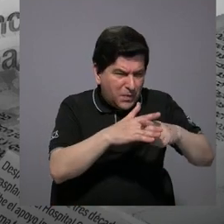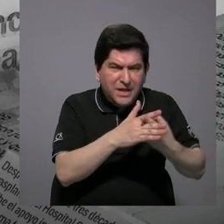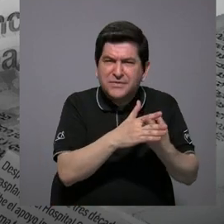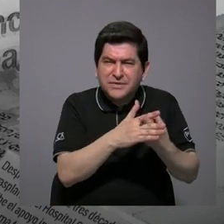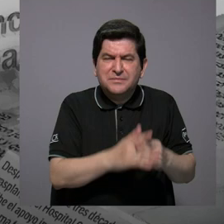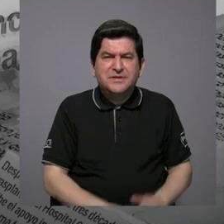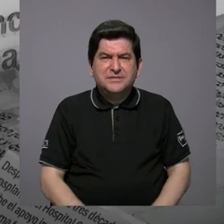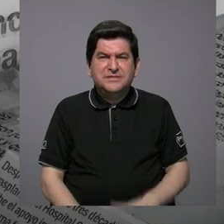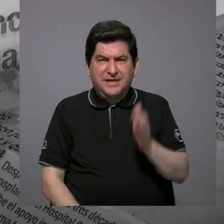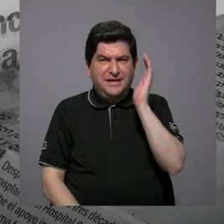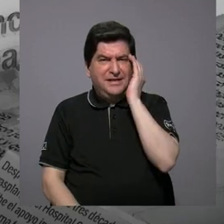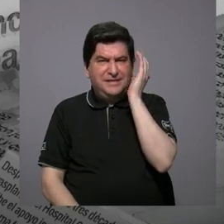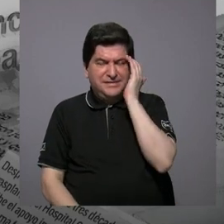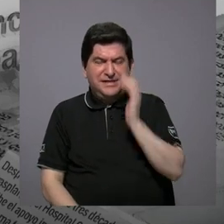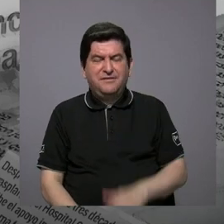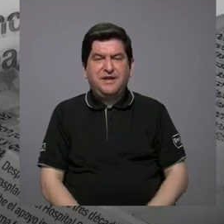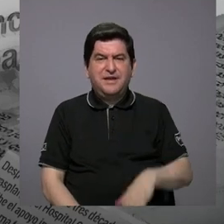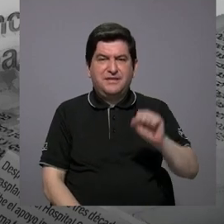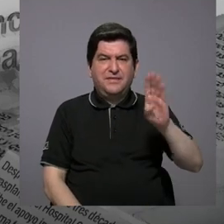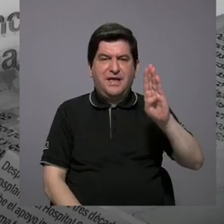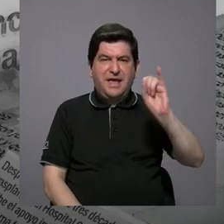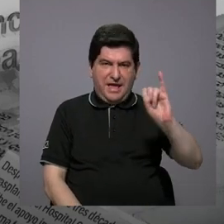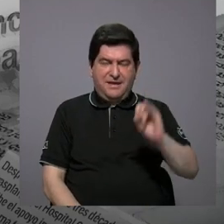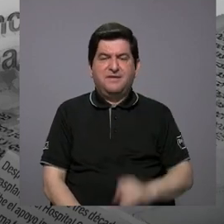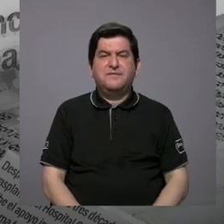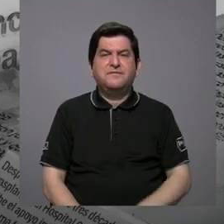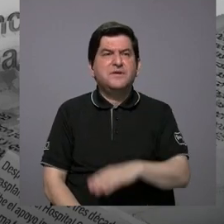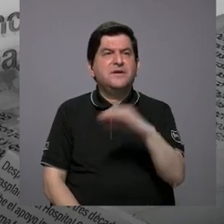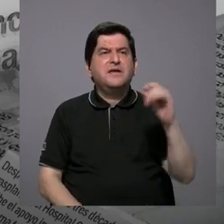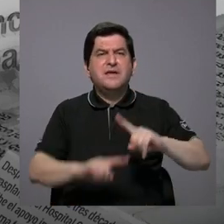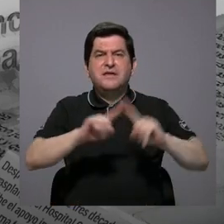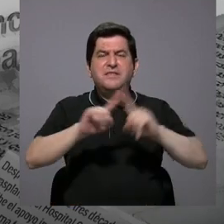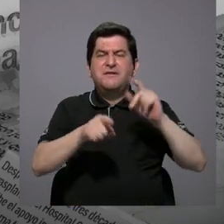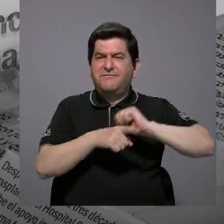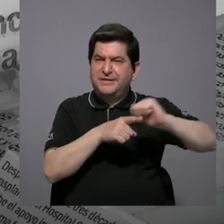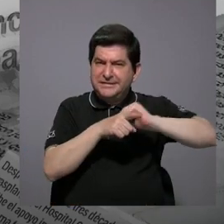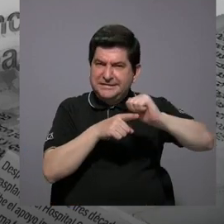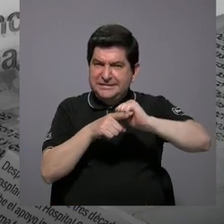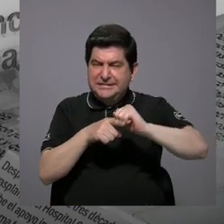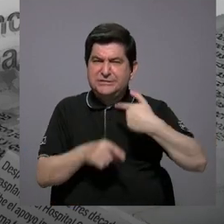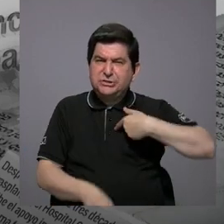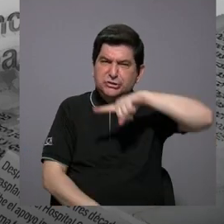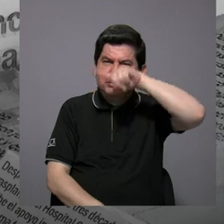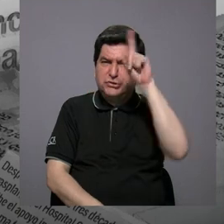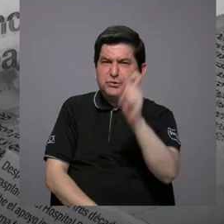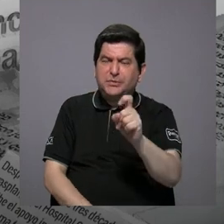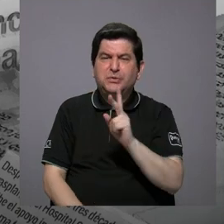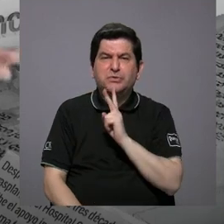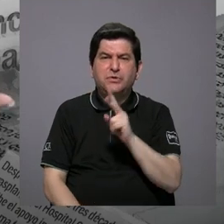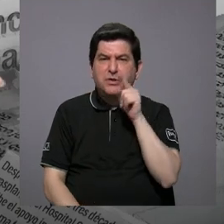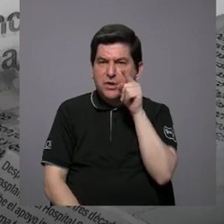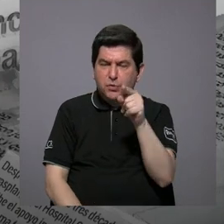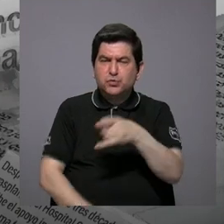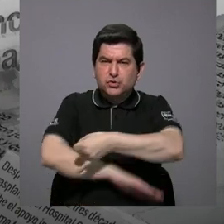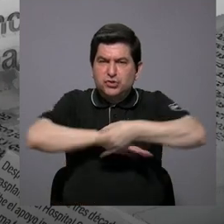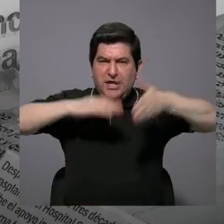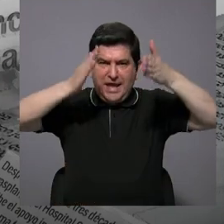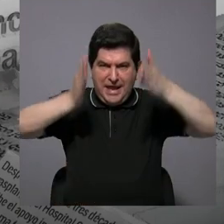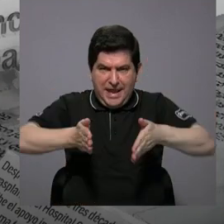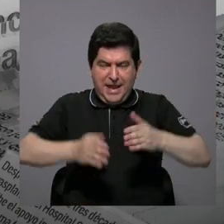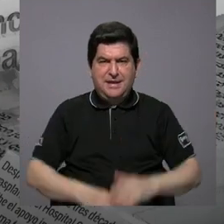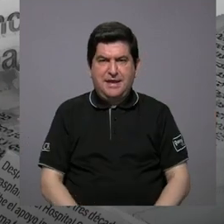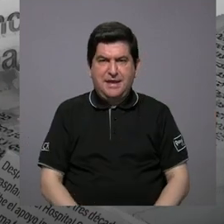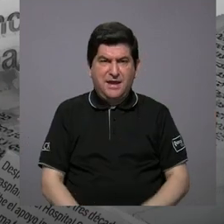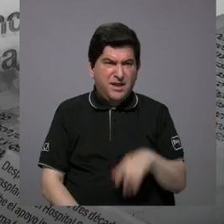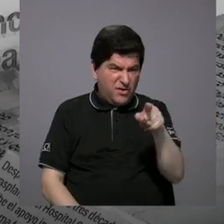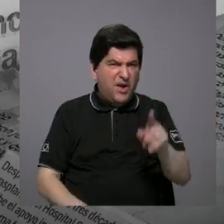conocer sobre EBI, sobre diversas prácticas, me pregunto si realmente usted como ingeniero, ahí